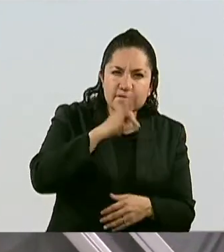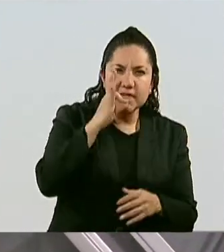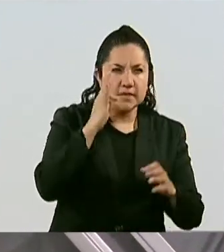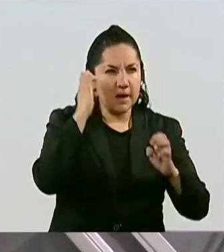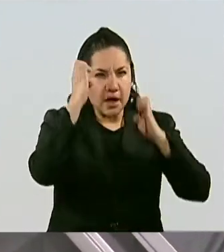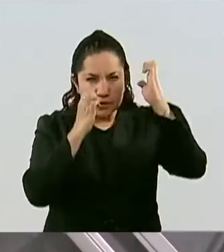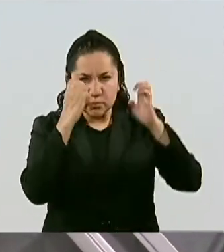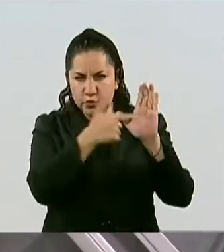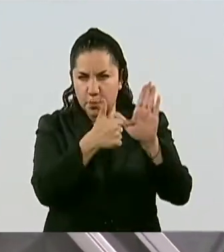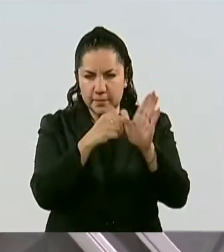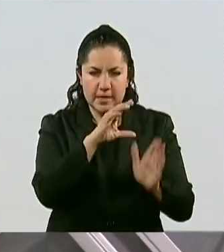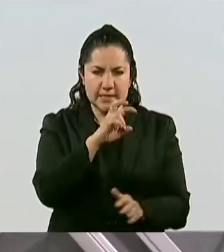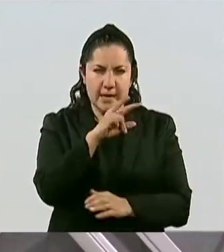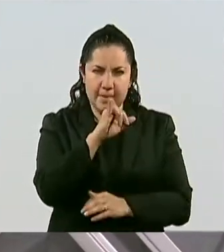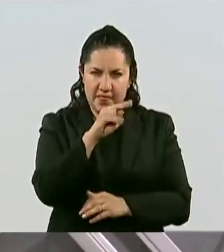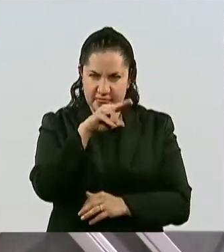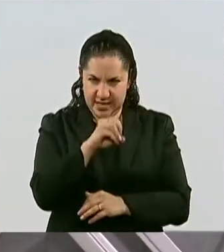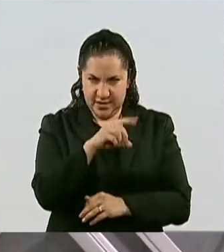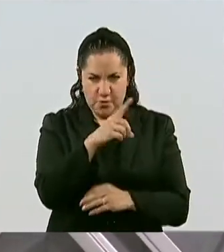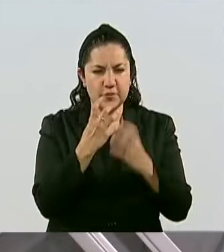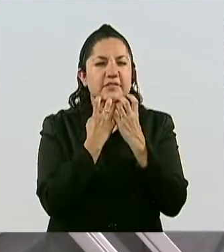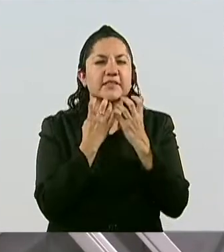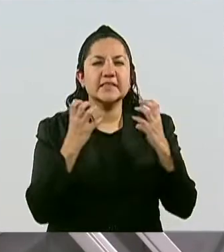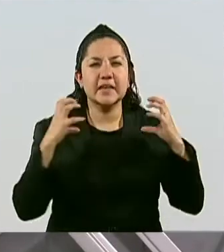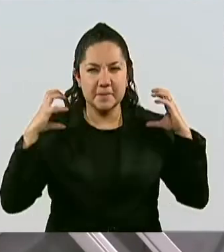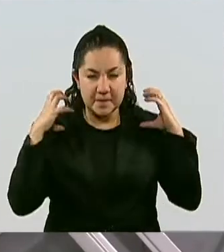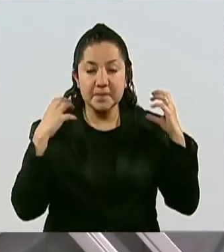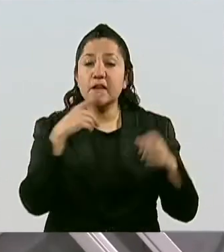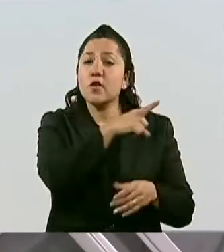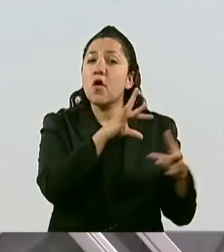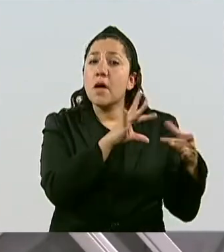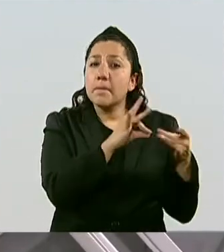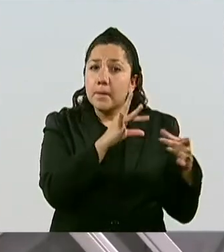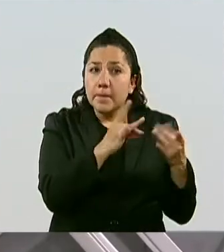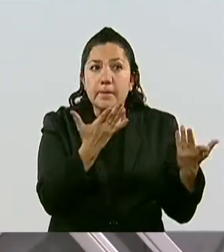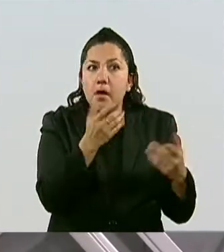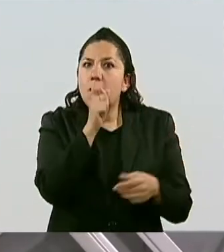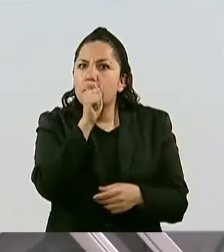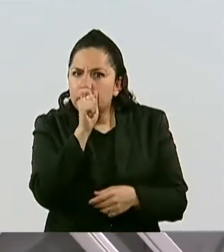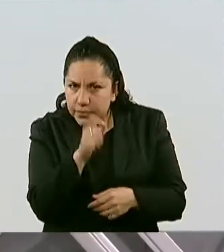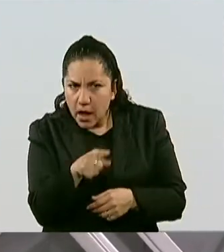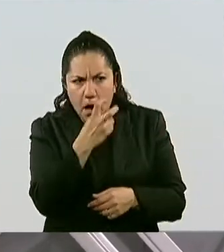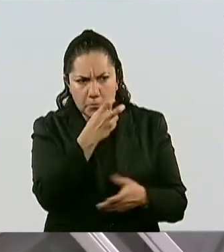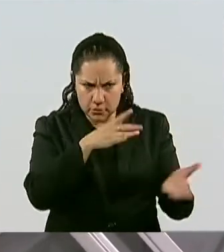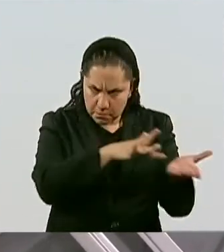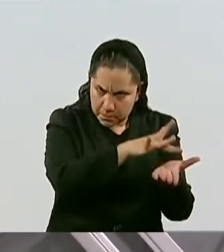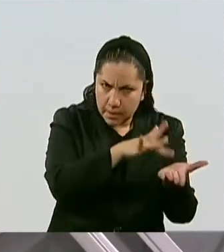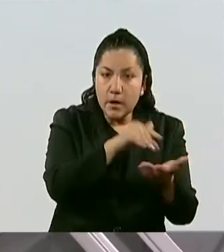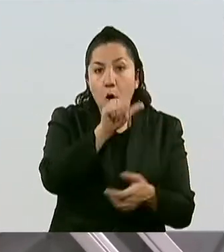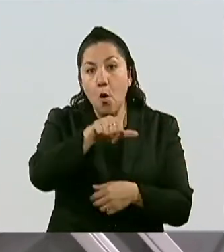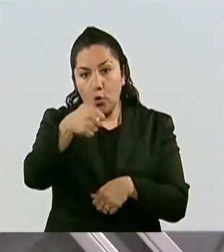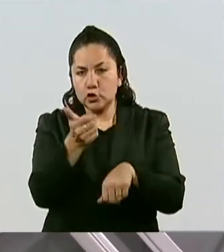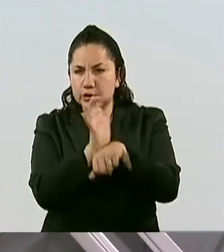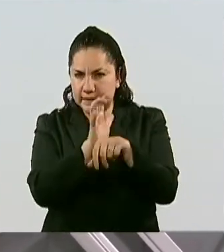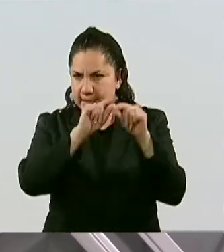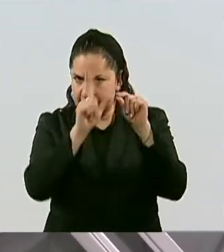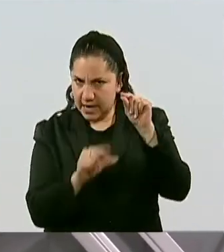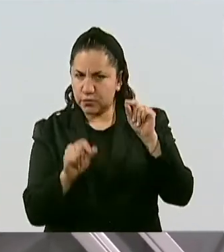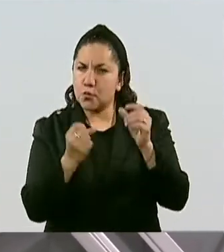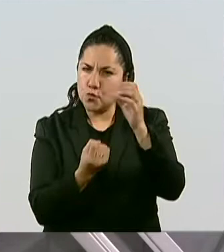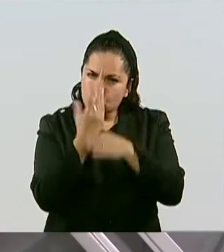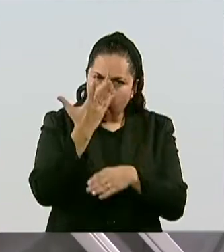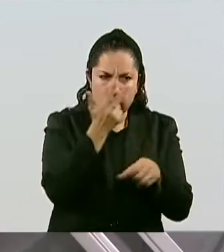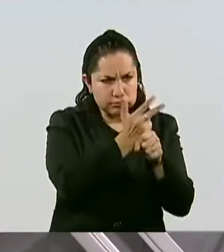y anunció la salida al aire de un nuevo canal de televisión sobre cine nacional. En la comparecencia,